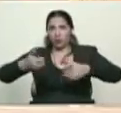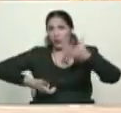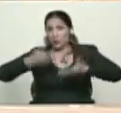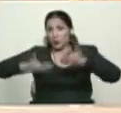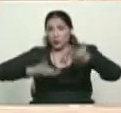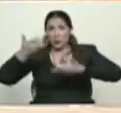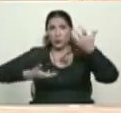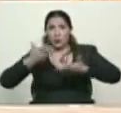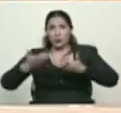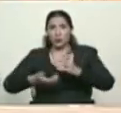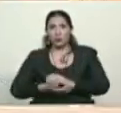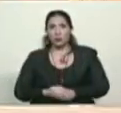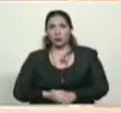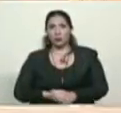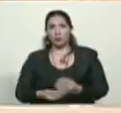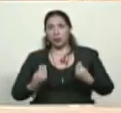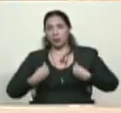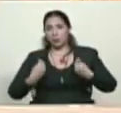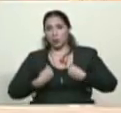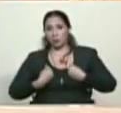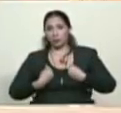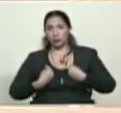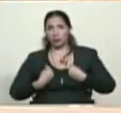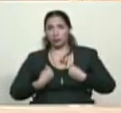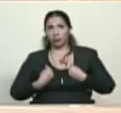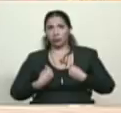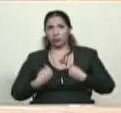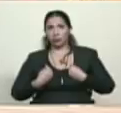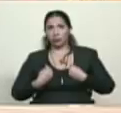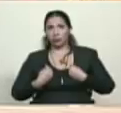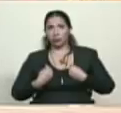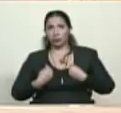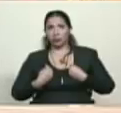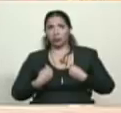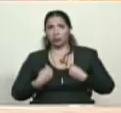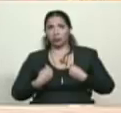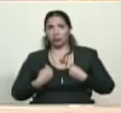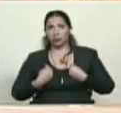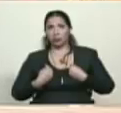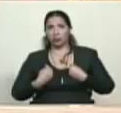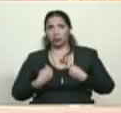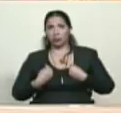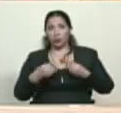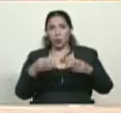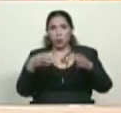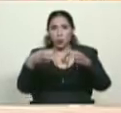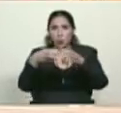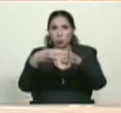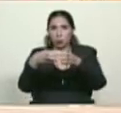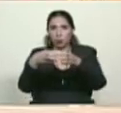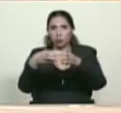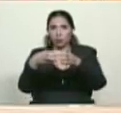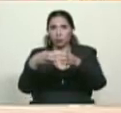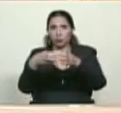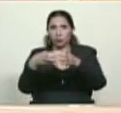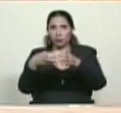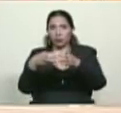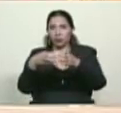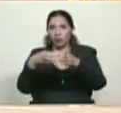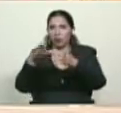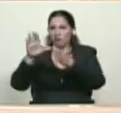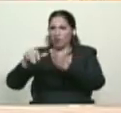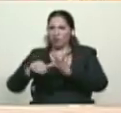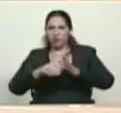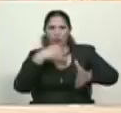vivo. En un punto donde estaba un grupete de asaltantes de la oposición,